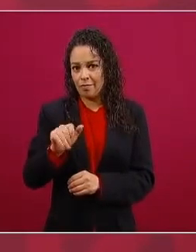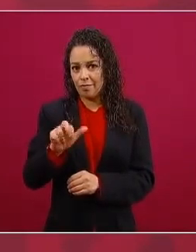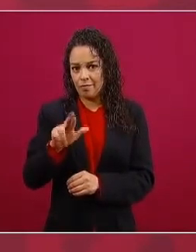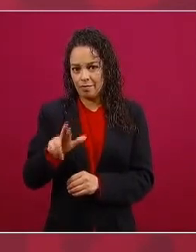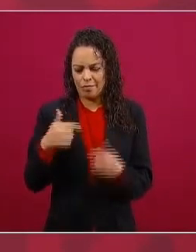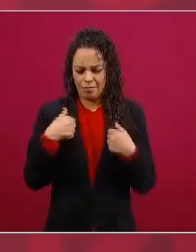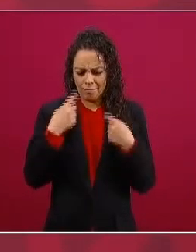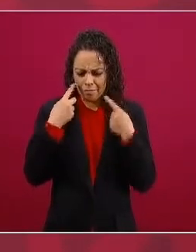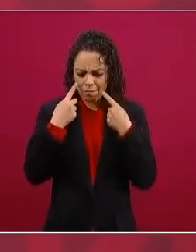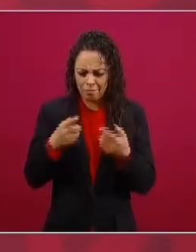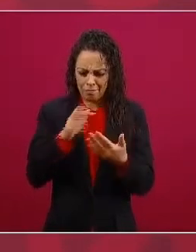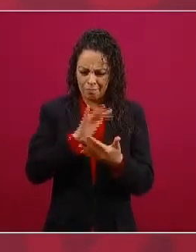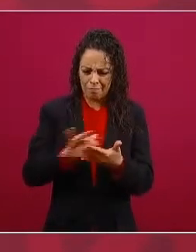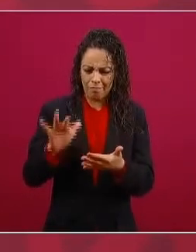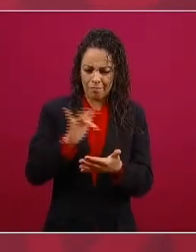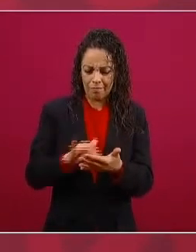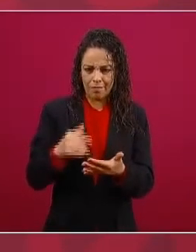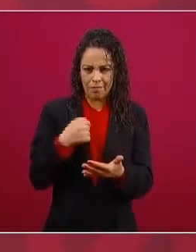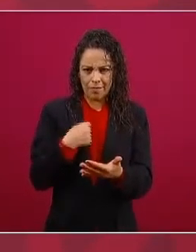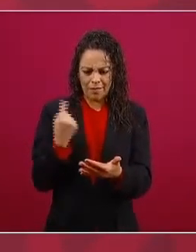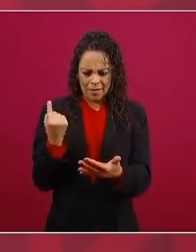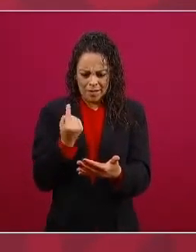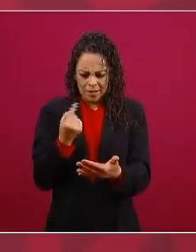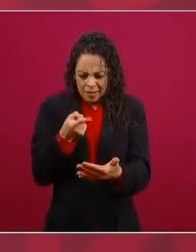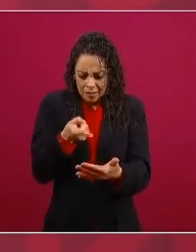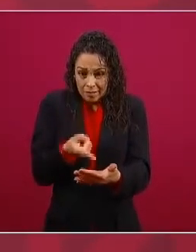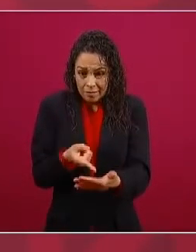yo no lo puedo